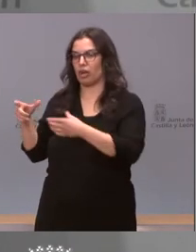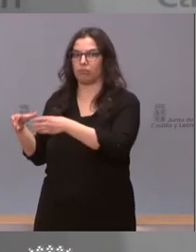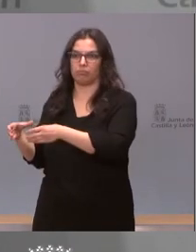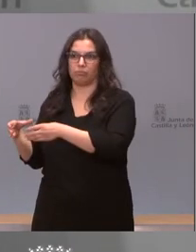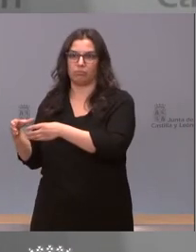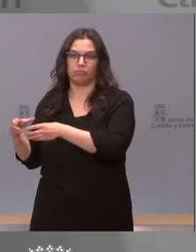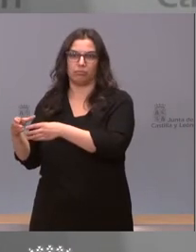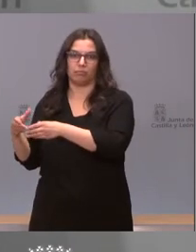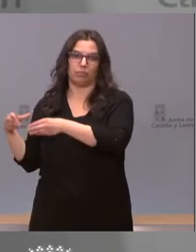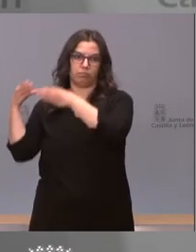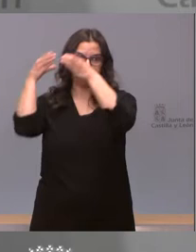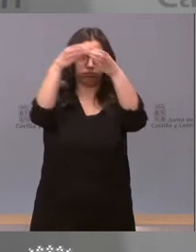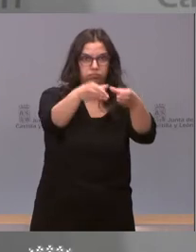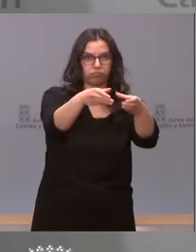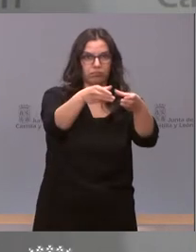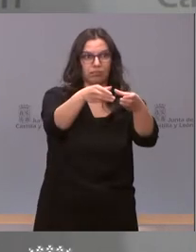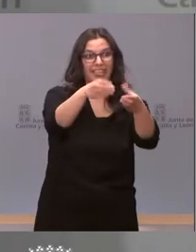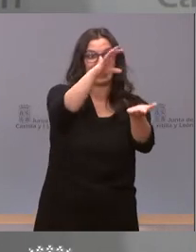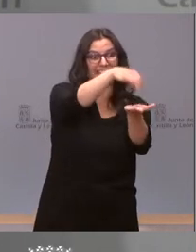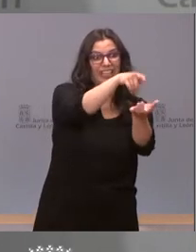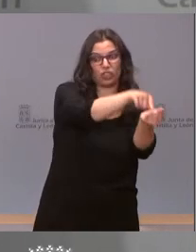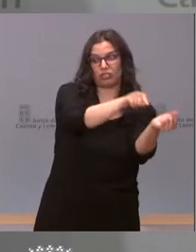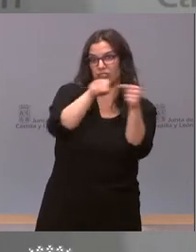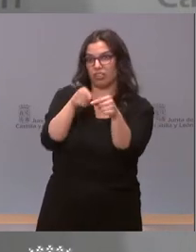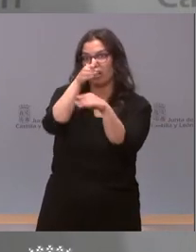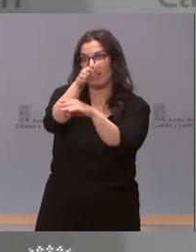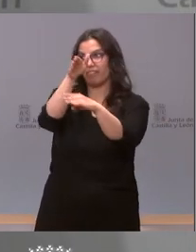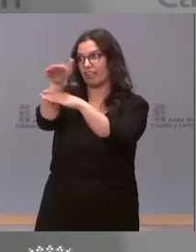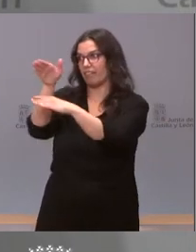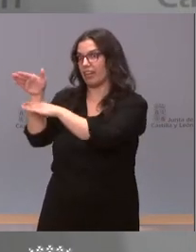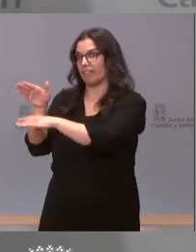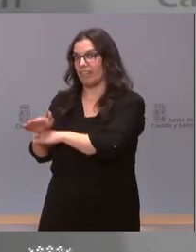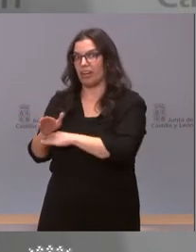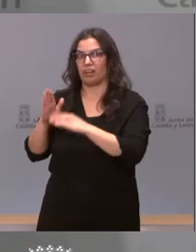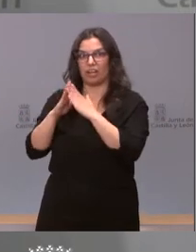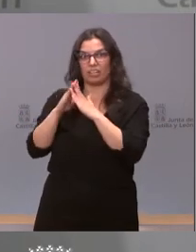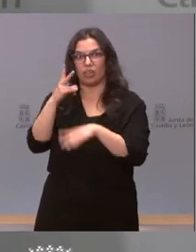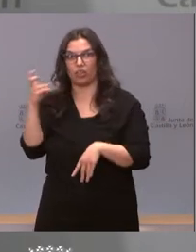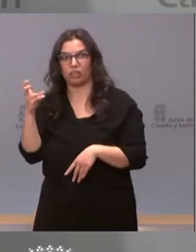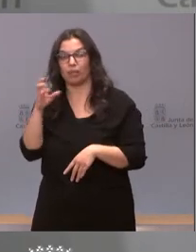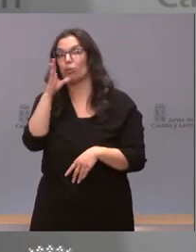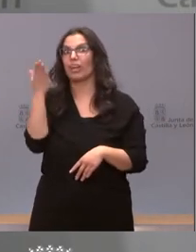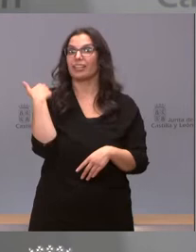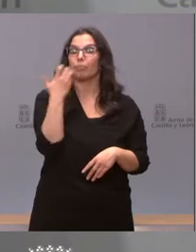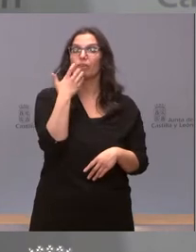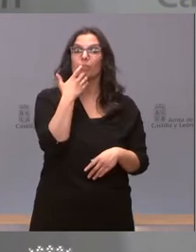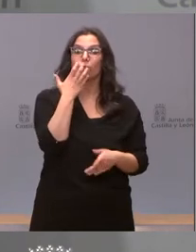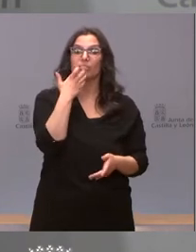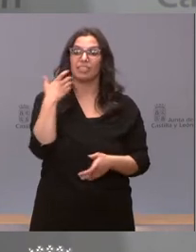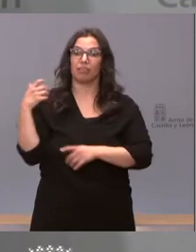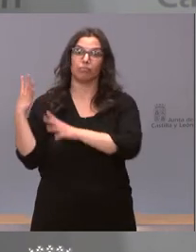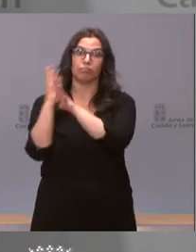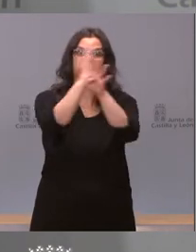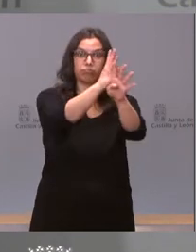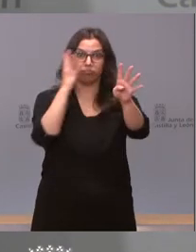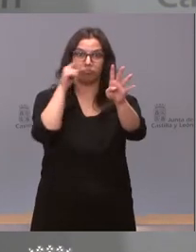a vacunarse que que el centro vaya a 200 domicilios. ¿Por qué? Porque donde vacunamos ayer 800, pues podríamos vacunar 80.